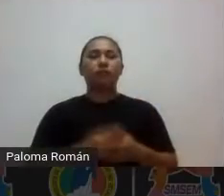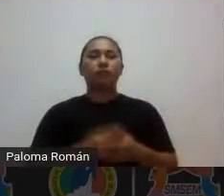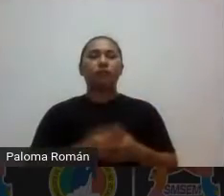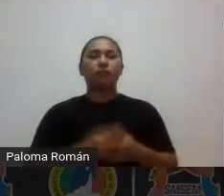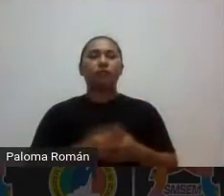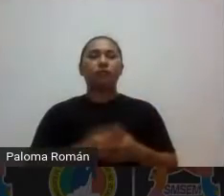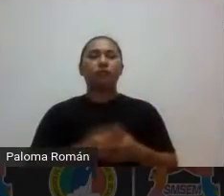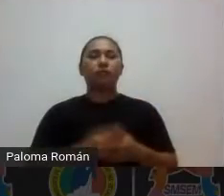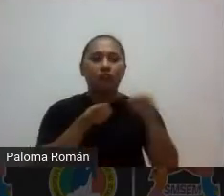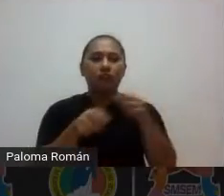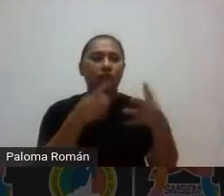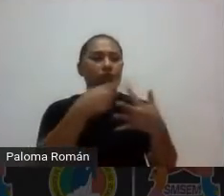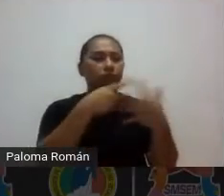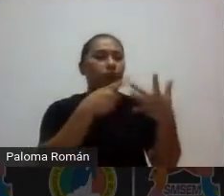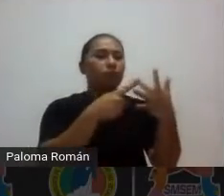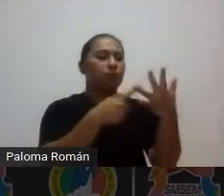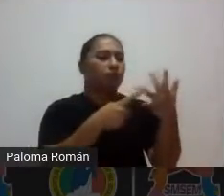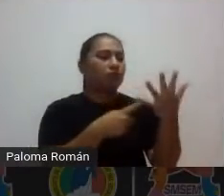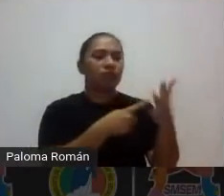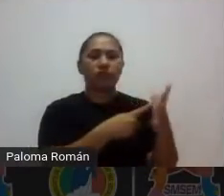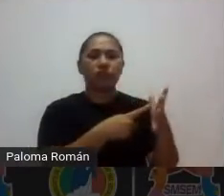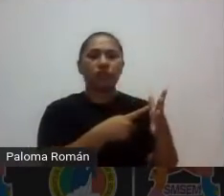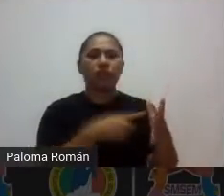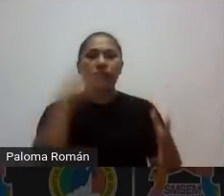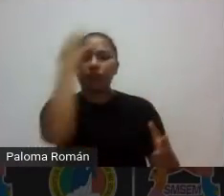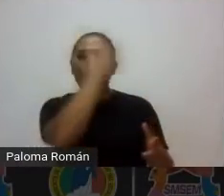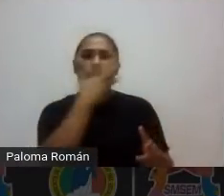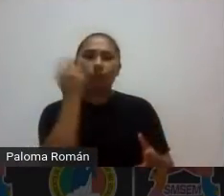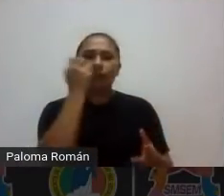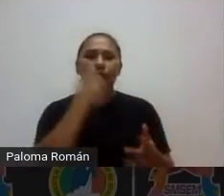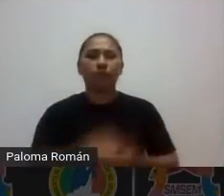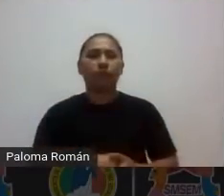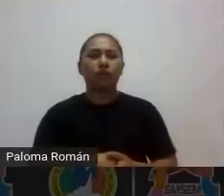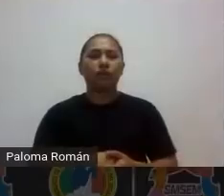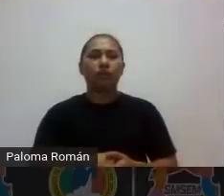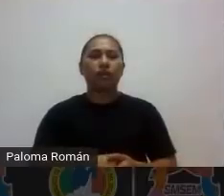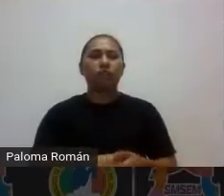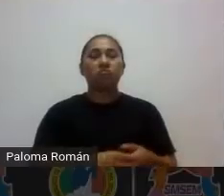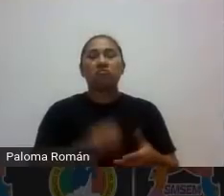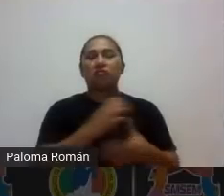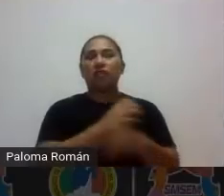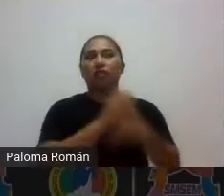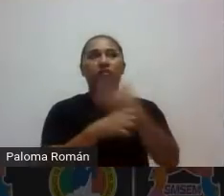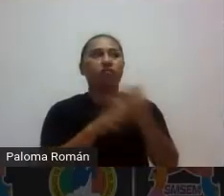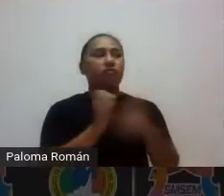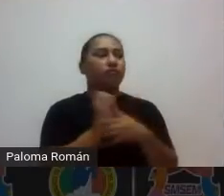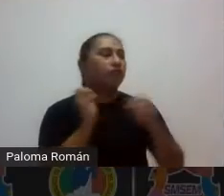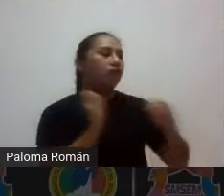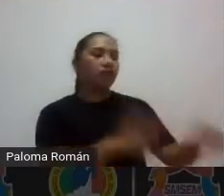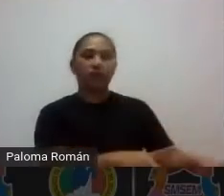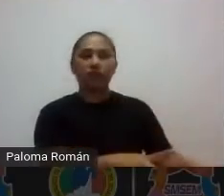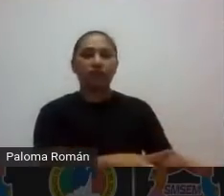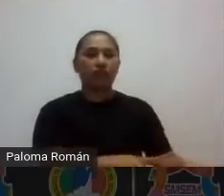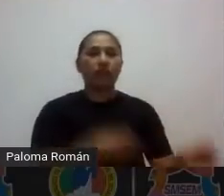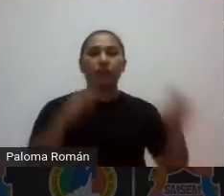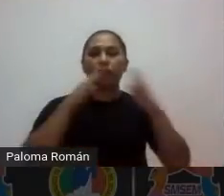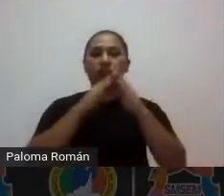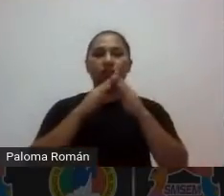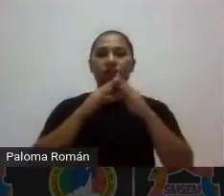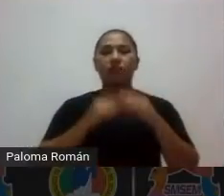perfectamente tal como lo dice el modelito de habla invertida hay cosas que se dejan para hacer en la casa en solitario